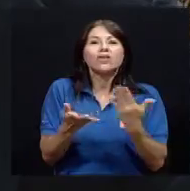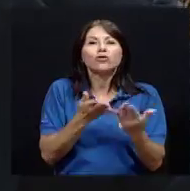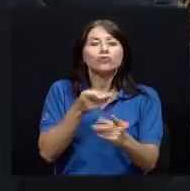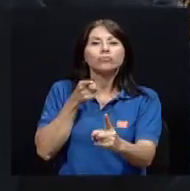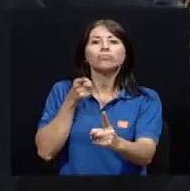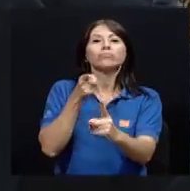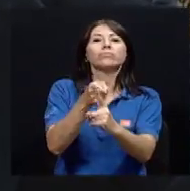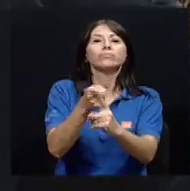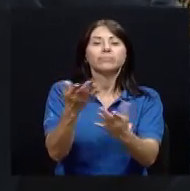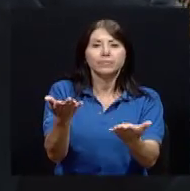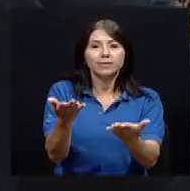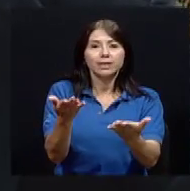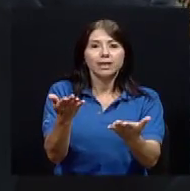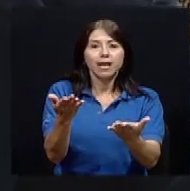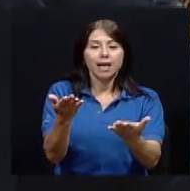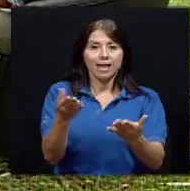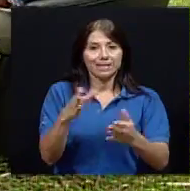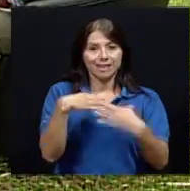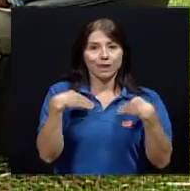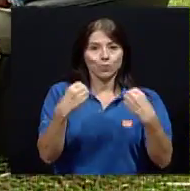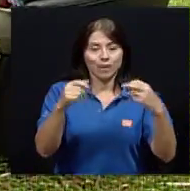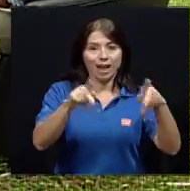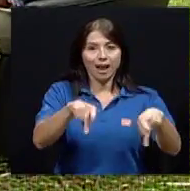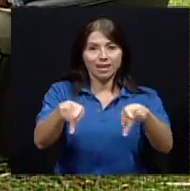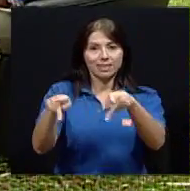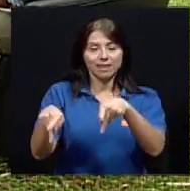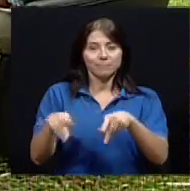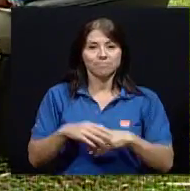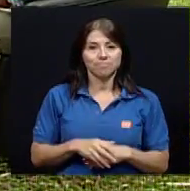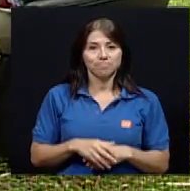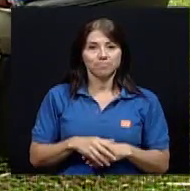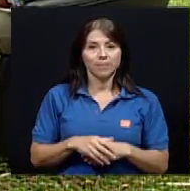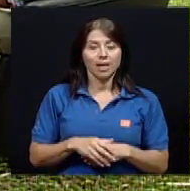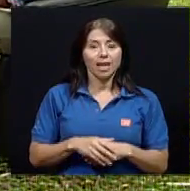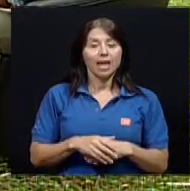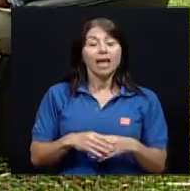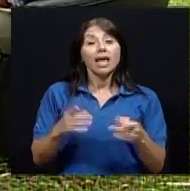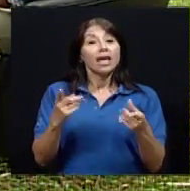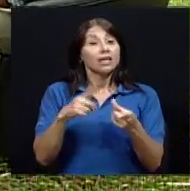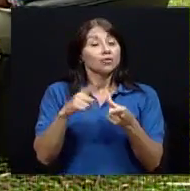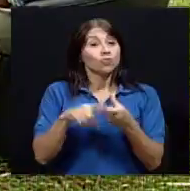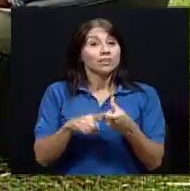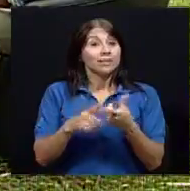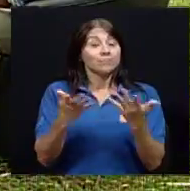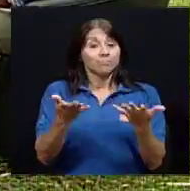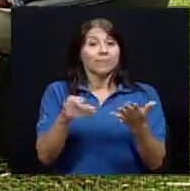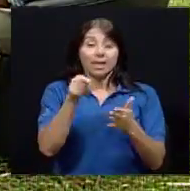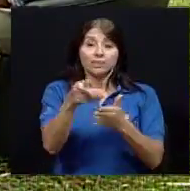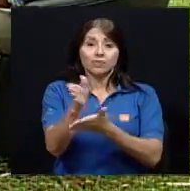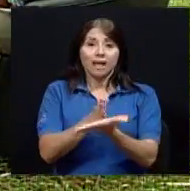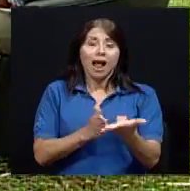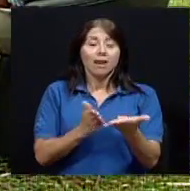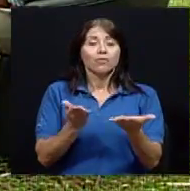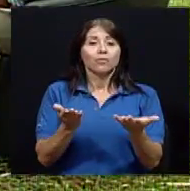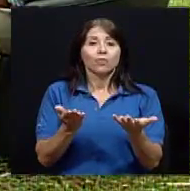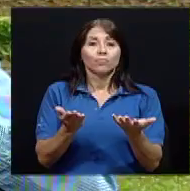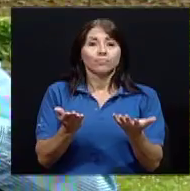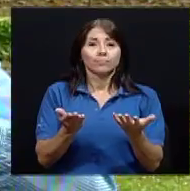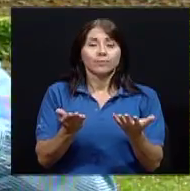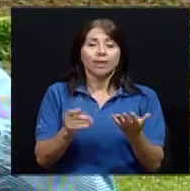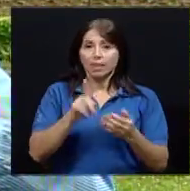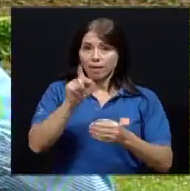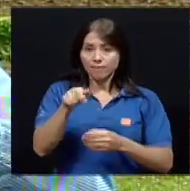que es la salud de la gente. Entonces, me parece que de principio esto es algo que habría que, digamos, que habría que tener claro.